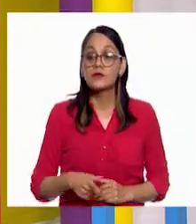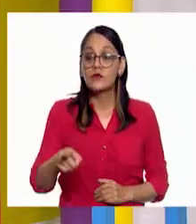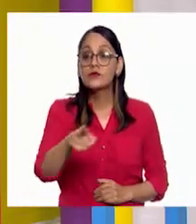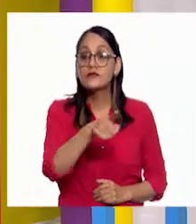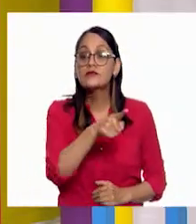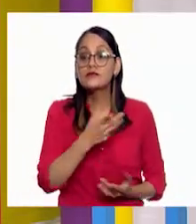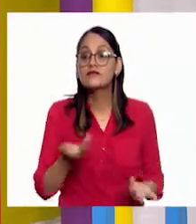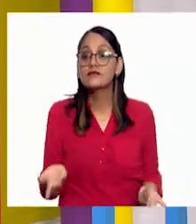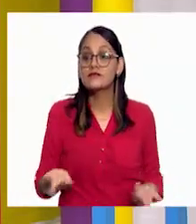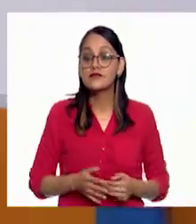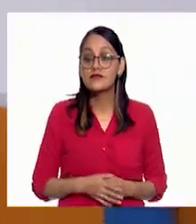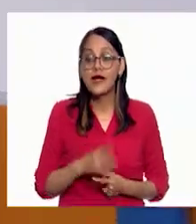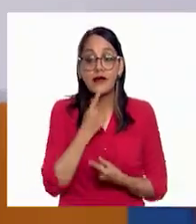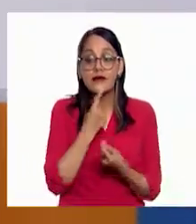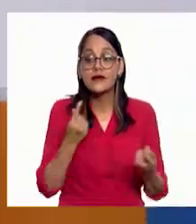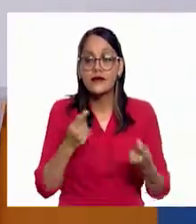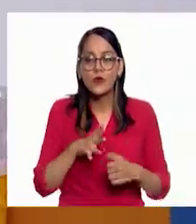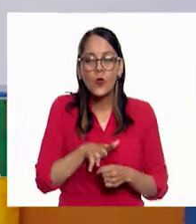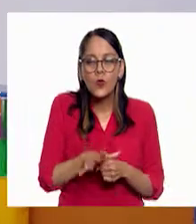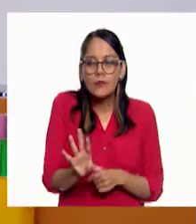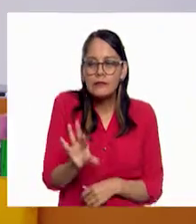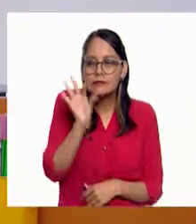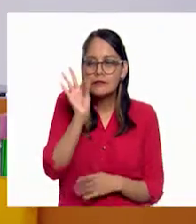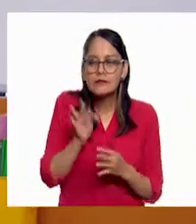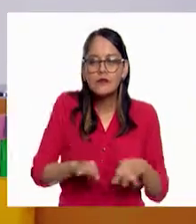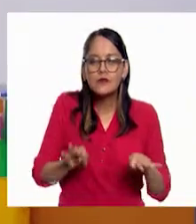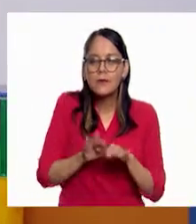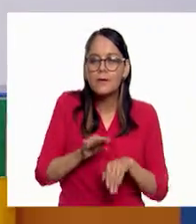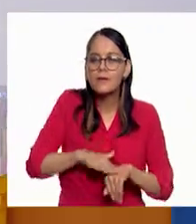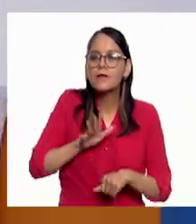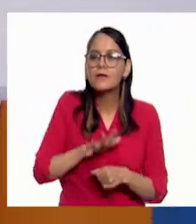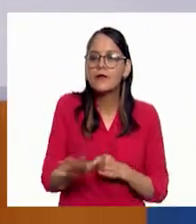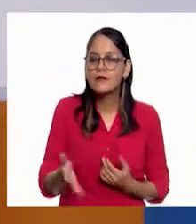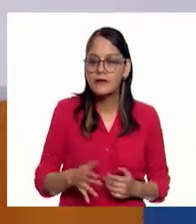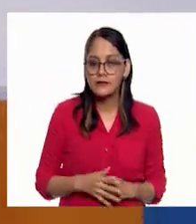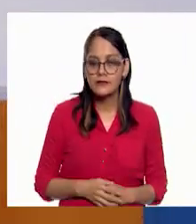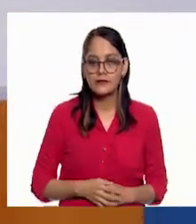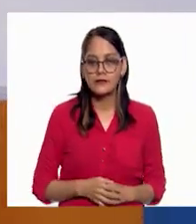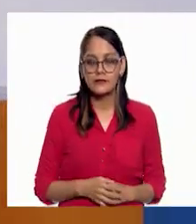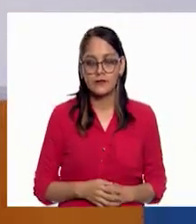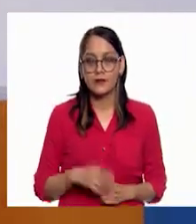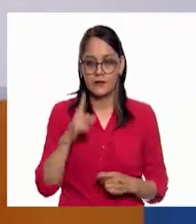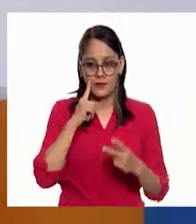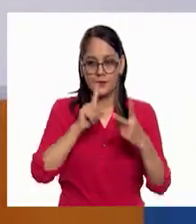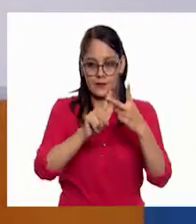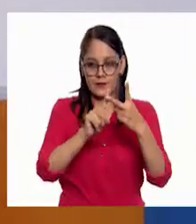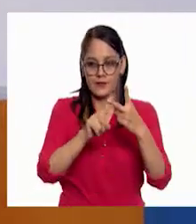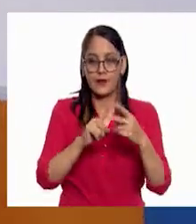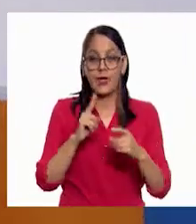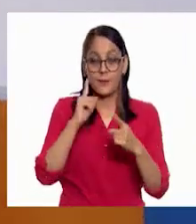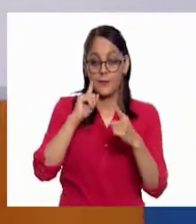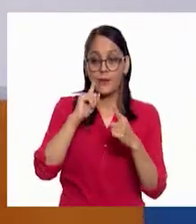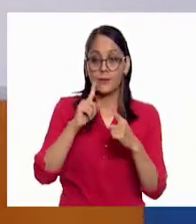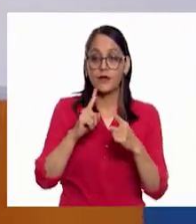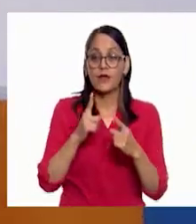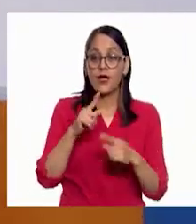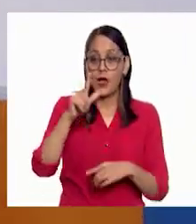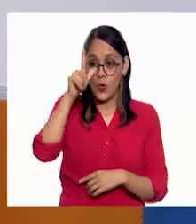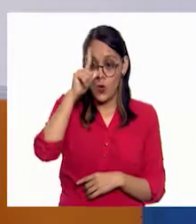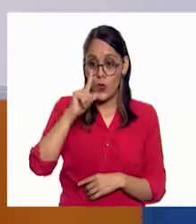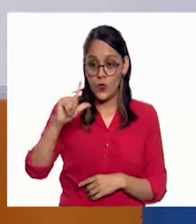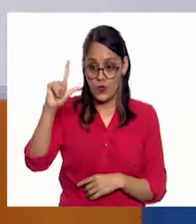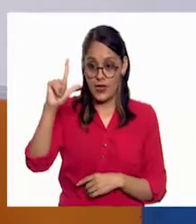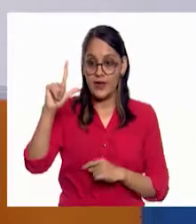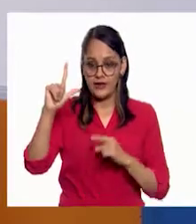ustedes, niños y niños, ¿cuál sería el dato que consideran más importante? ¿Por qué? Porque la luna controla nuestra